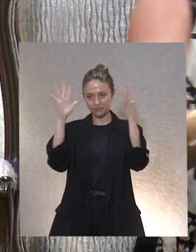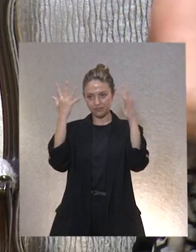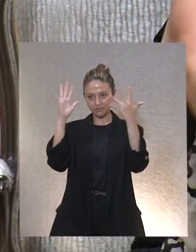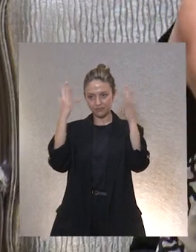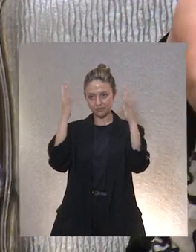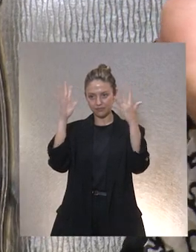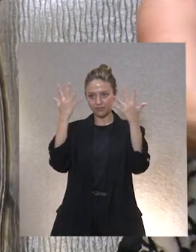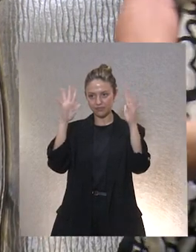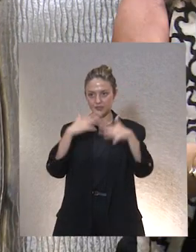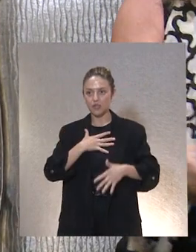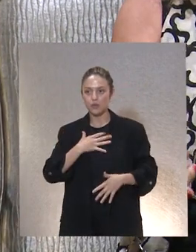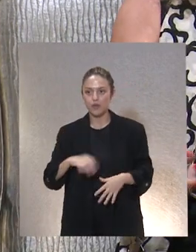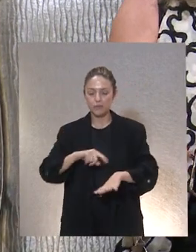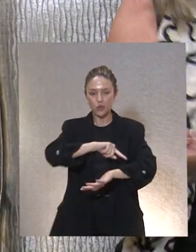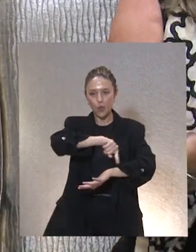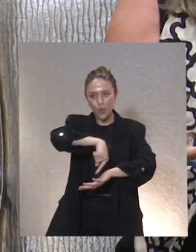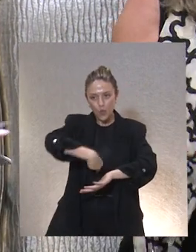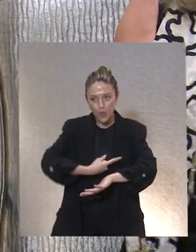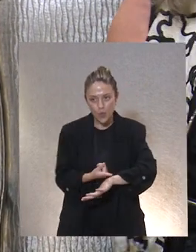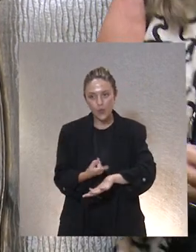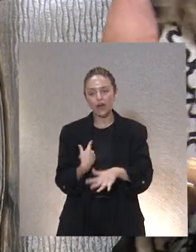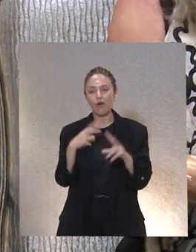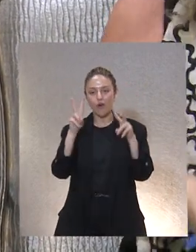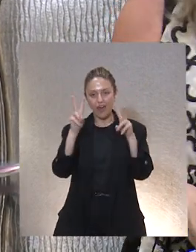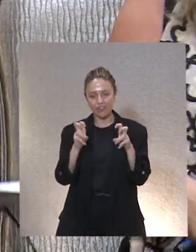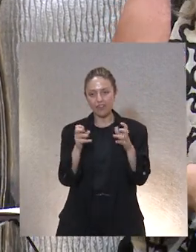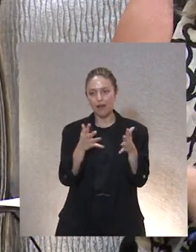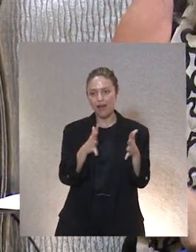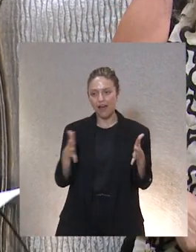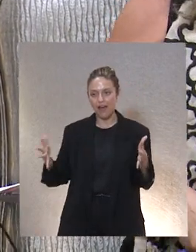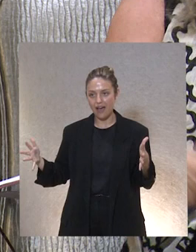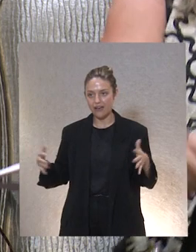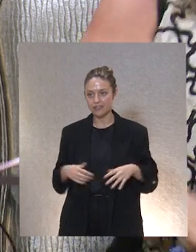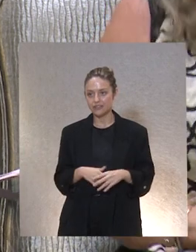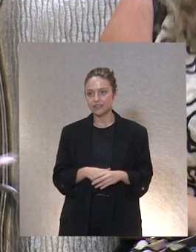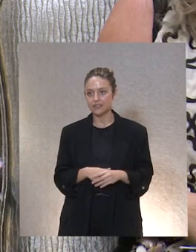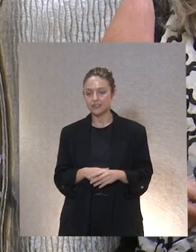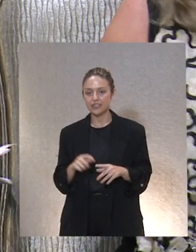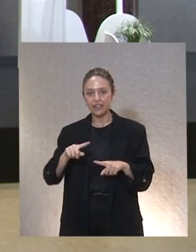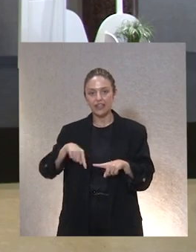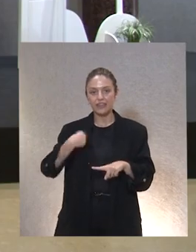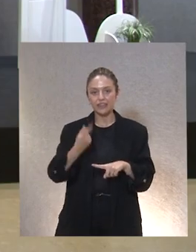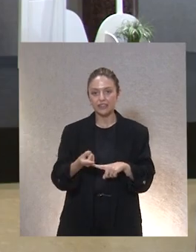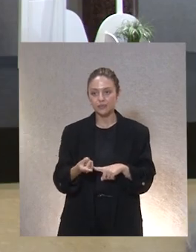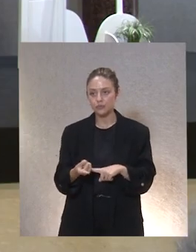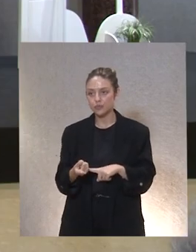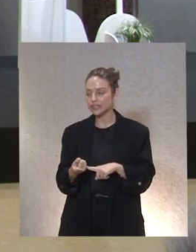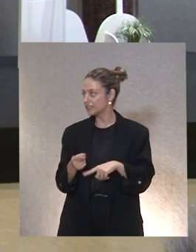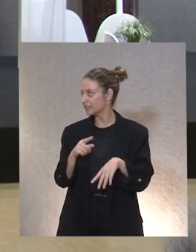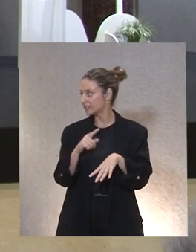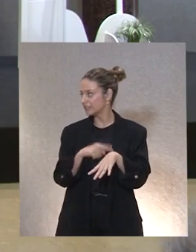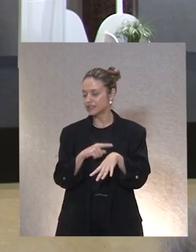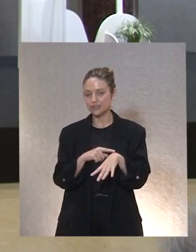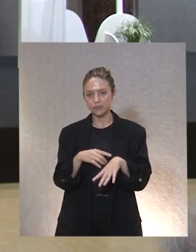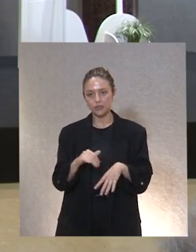Podríamos estar una hora hablando de un tema en el coloquio, en el coloquio dejamos que lo haga, ¿verdad?